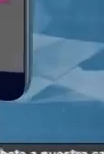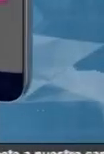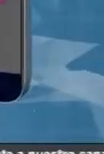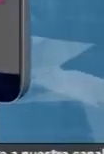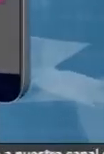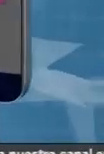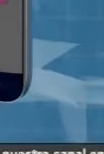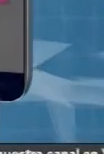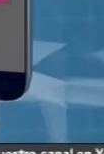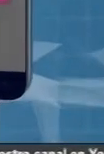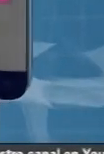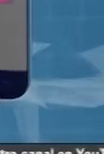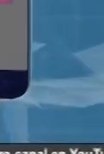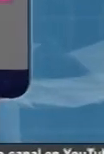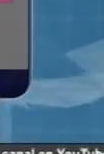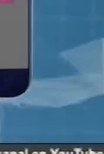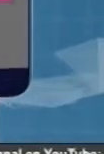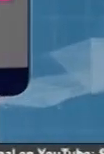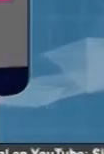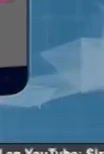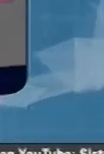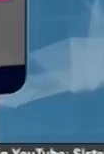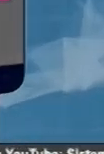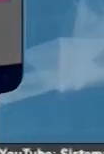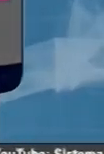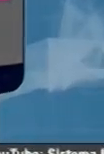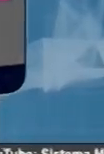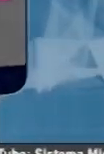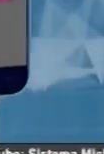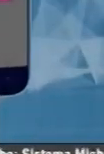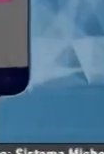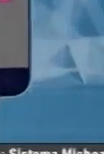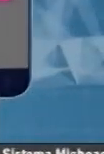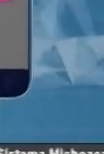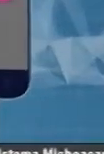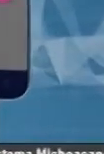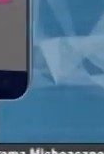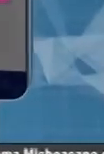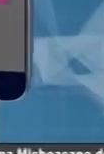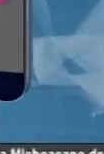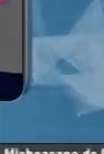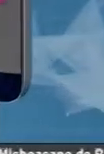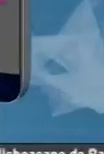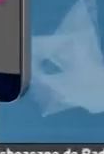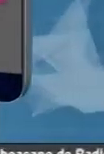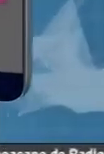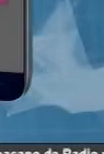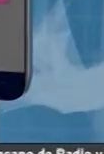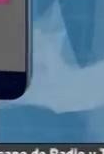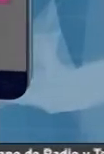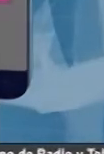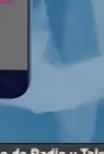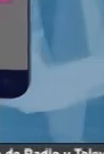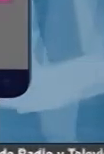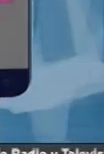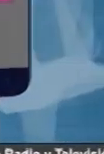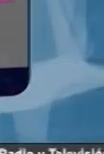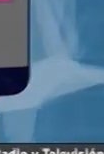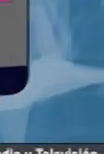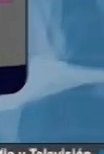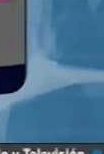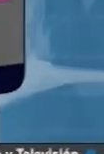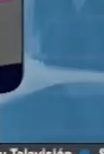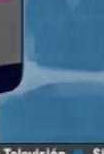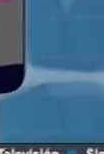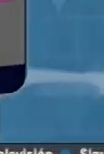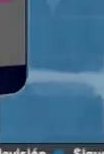o tenemos que aflojar algunas de las que hemos tomado. Los contagios se han mantenido, han bajado, pero se